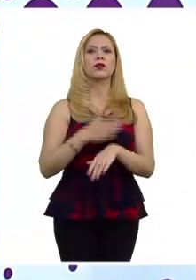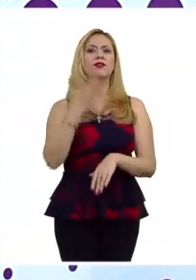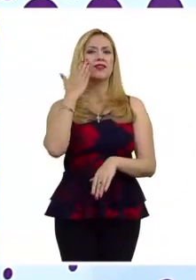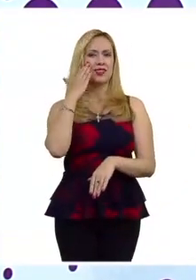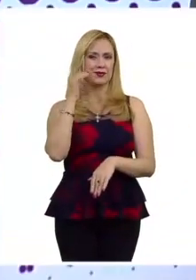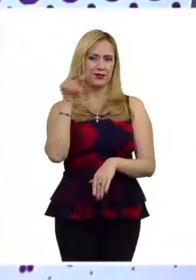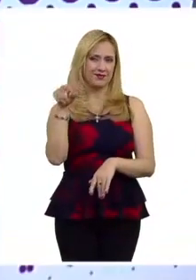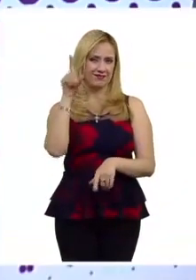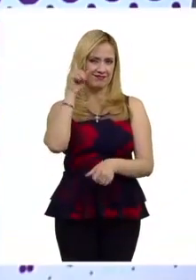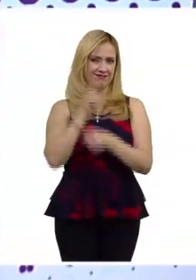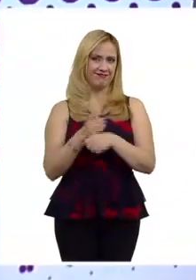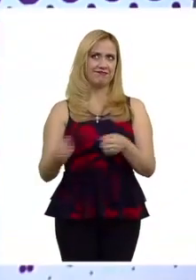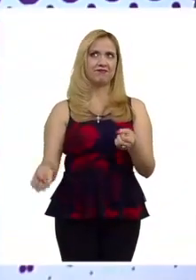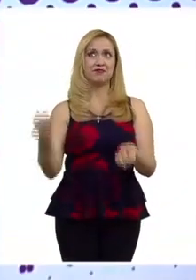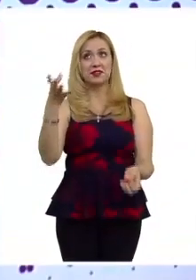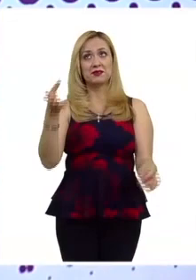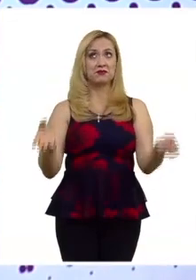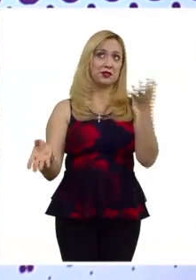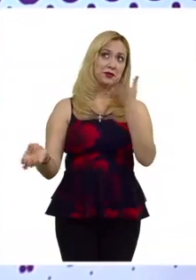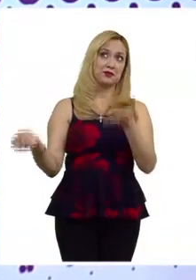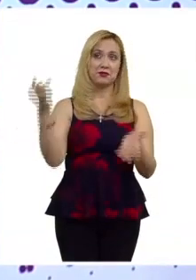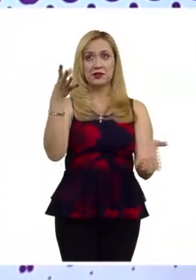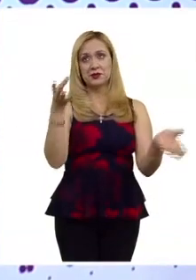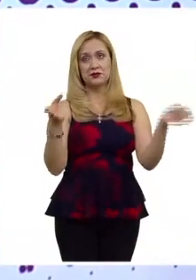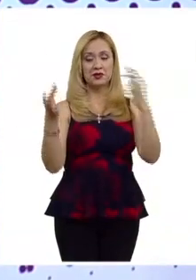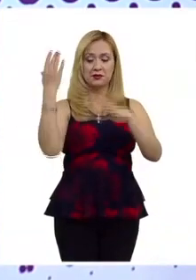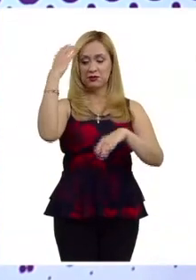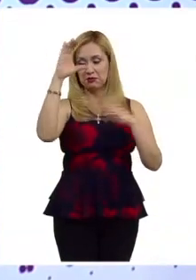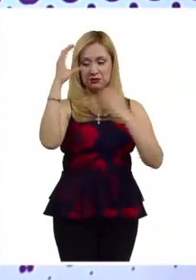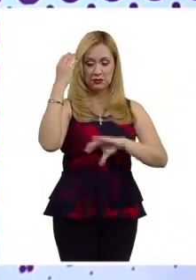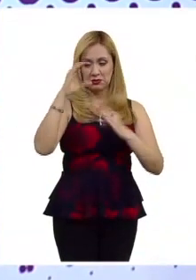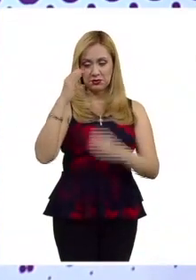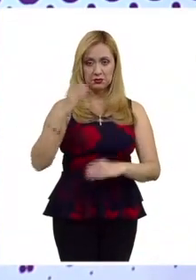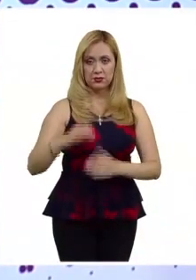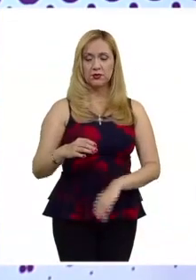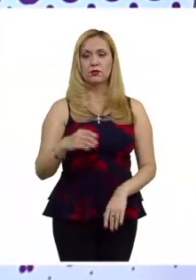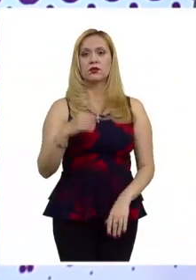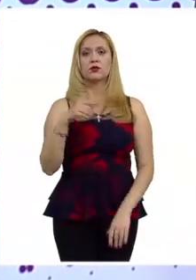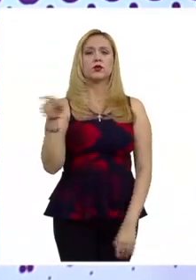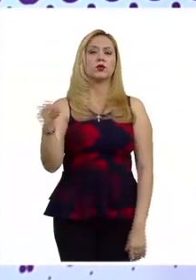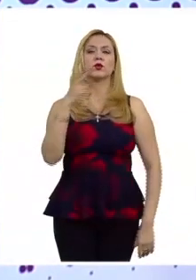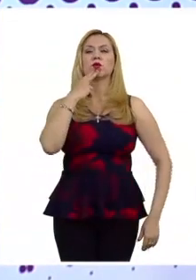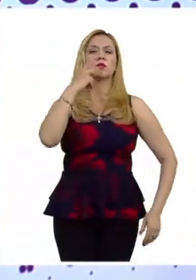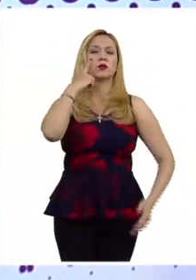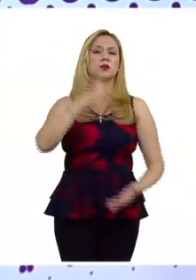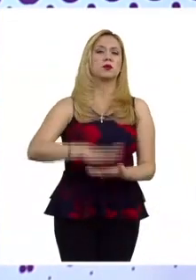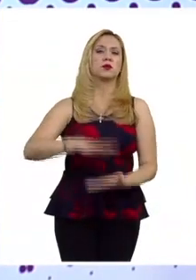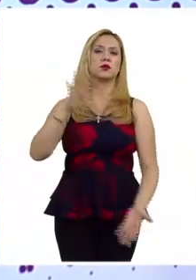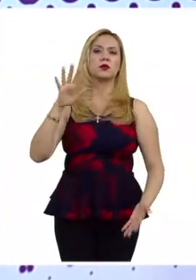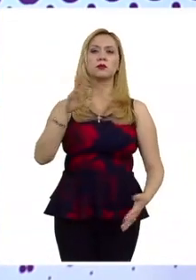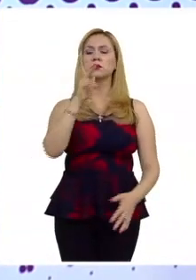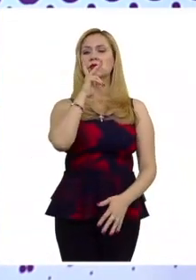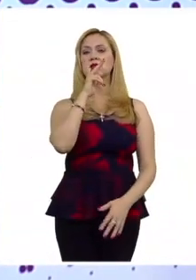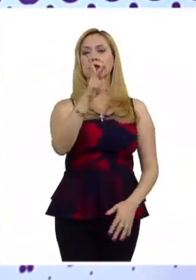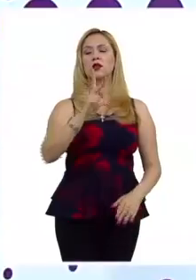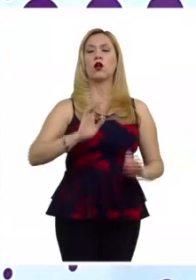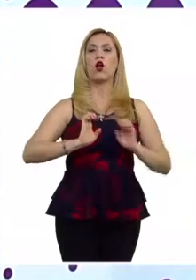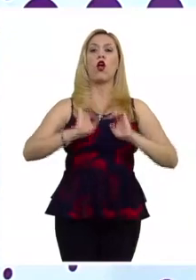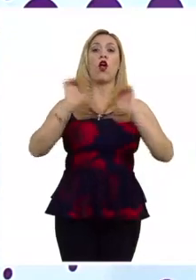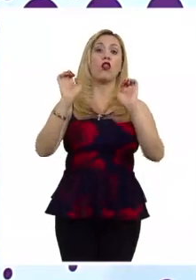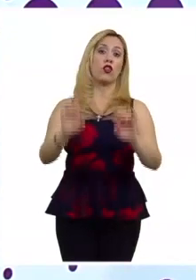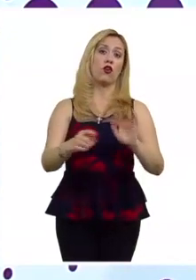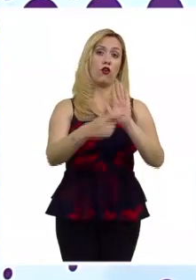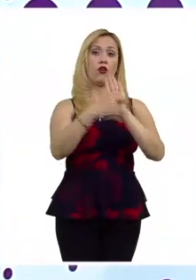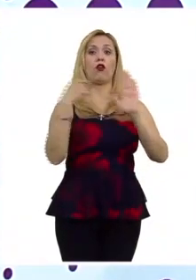en donde se utiliza con mucha dejadez desde mi punto de vista el término de discurso de odio